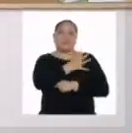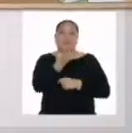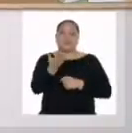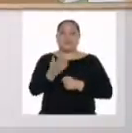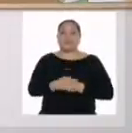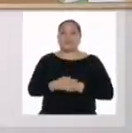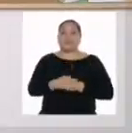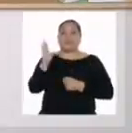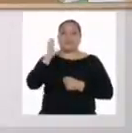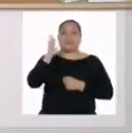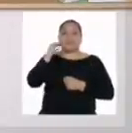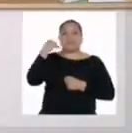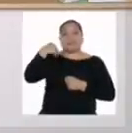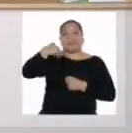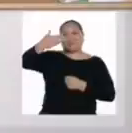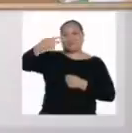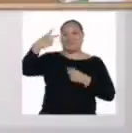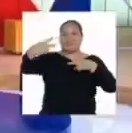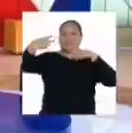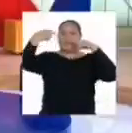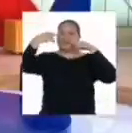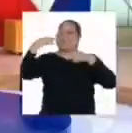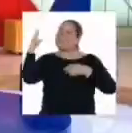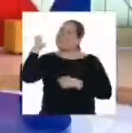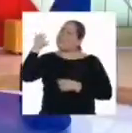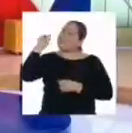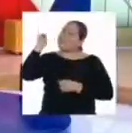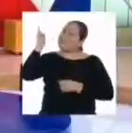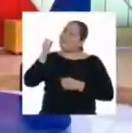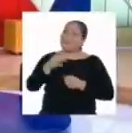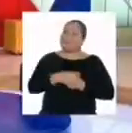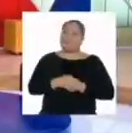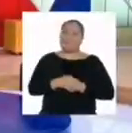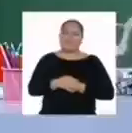secundaria. Nos vemos pronto. ¡Adiós, profesora!